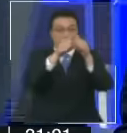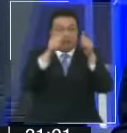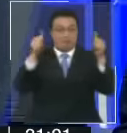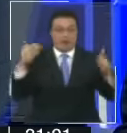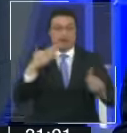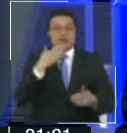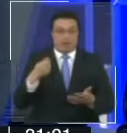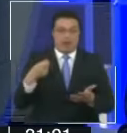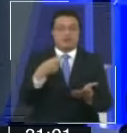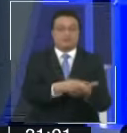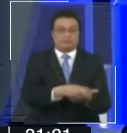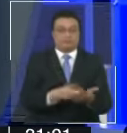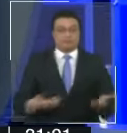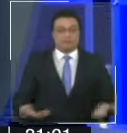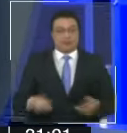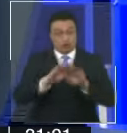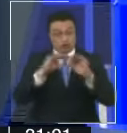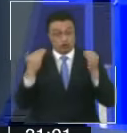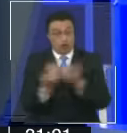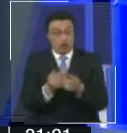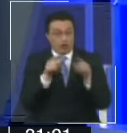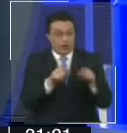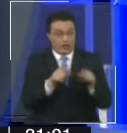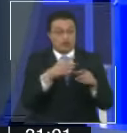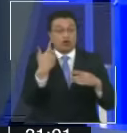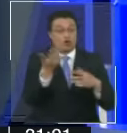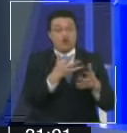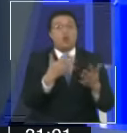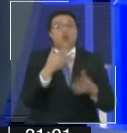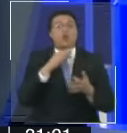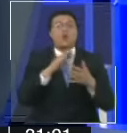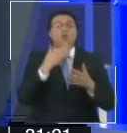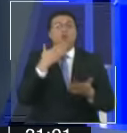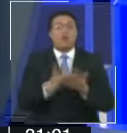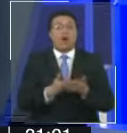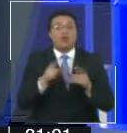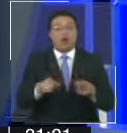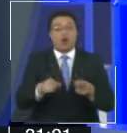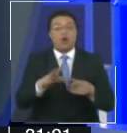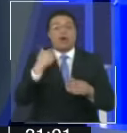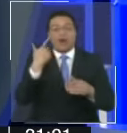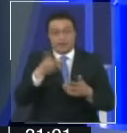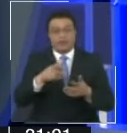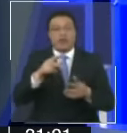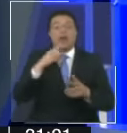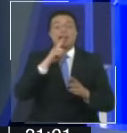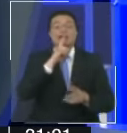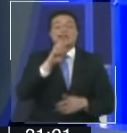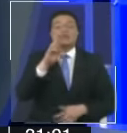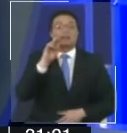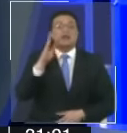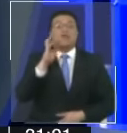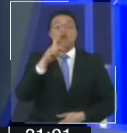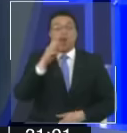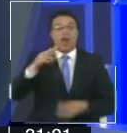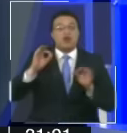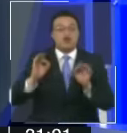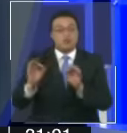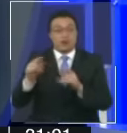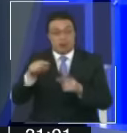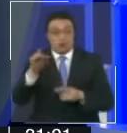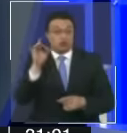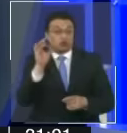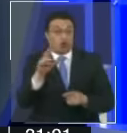asegurado. Todo esto ocurrió, según el Ministerio Público, durante el trámite de más de una normativa y no solo con la